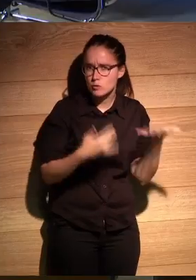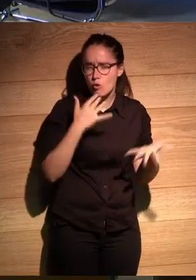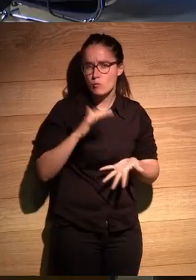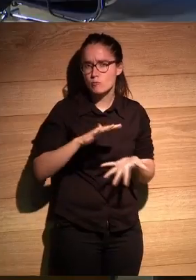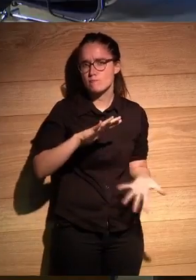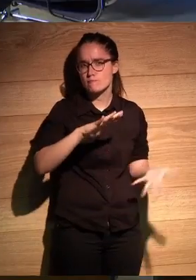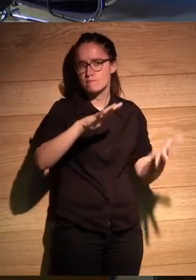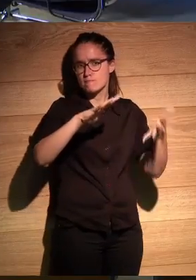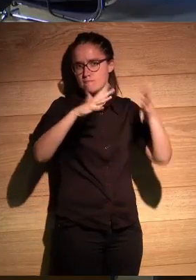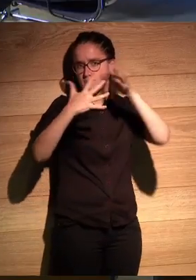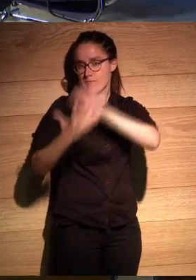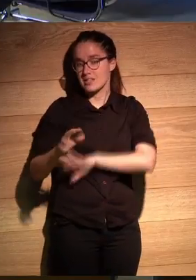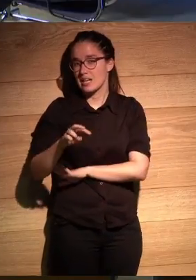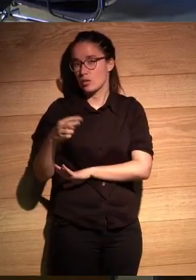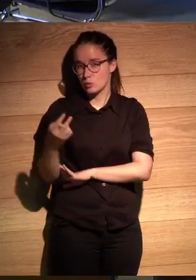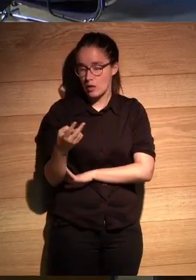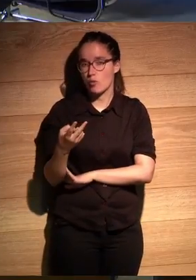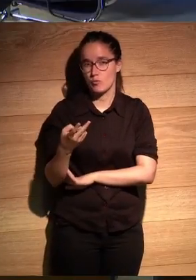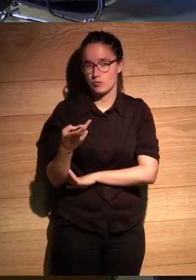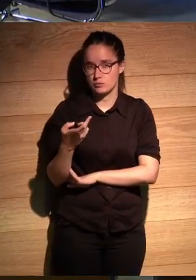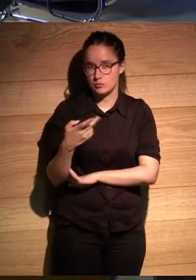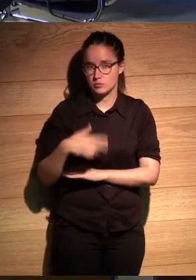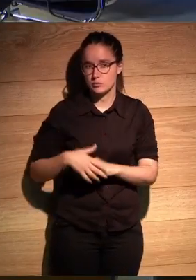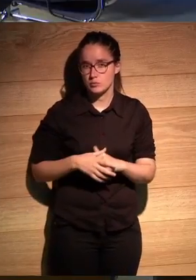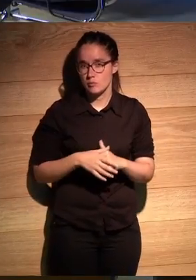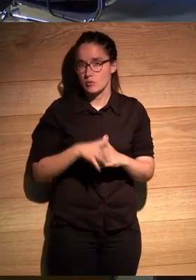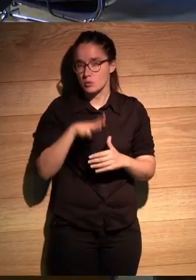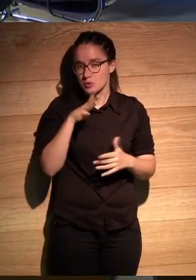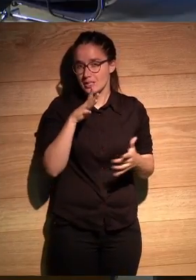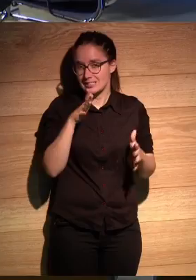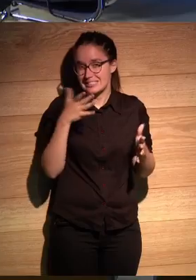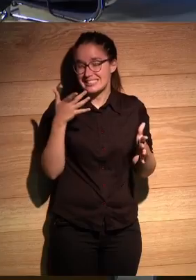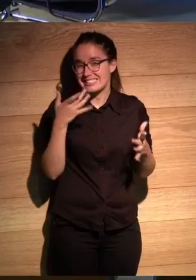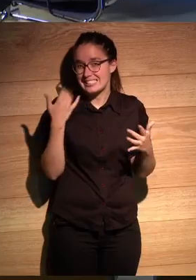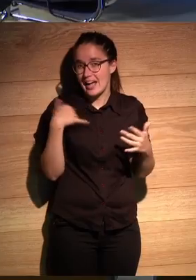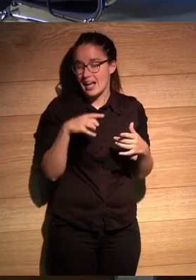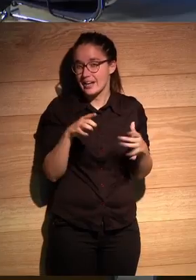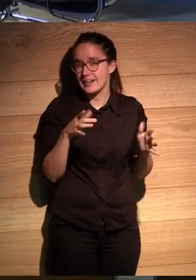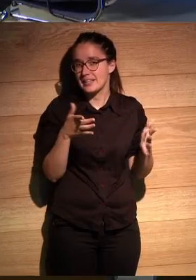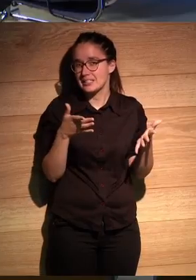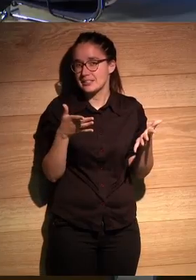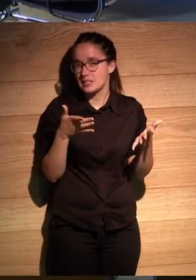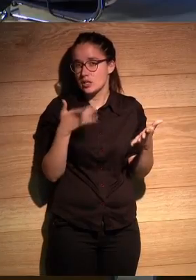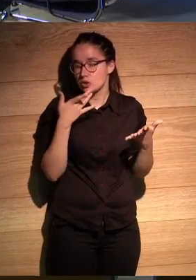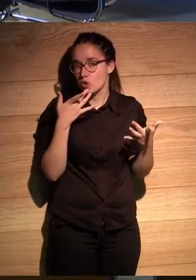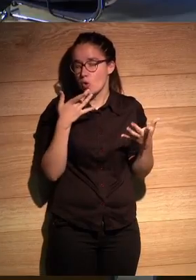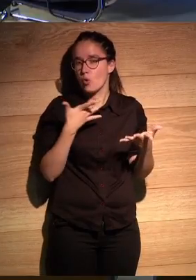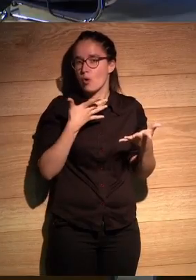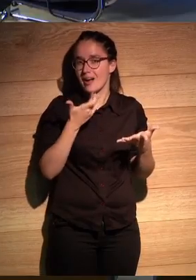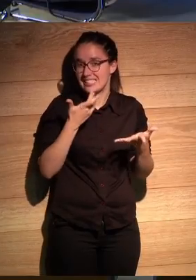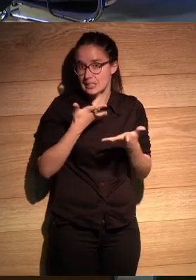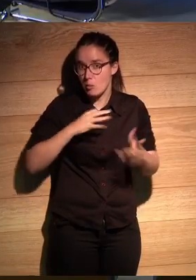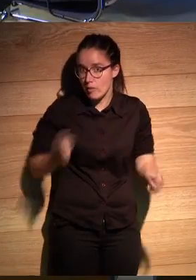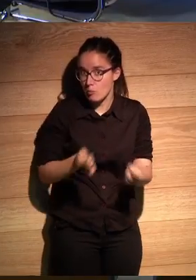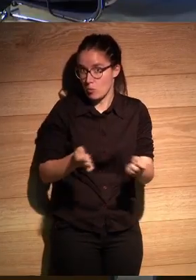traduce en el resultado? sea como porque eso ya de por sí perdón eso ya de por sí es publicable casi